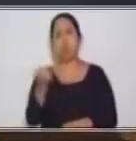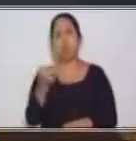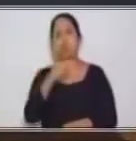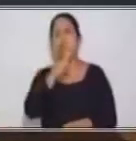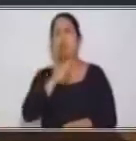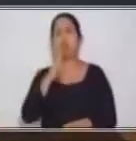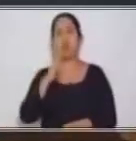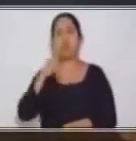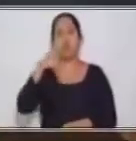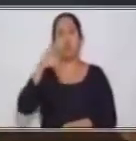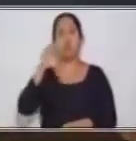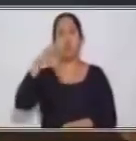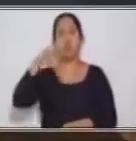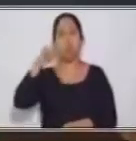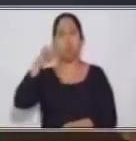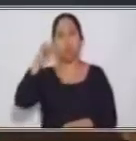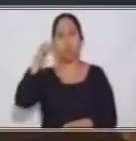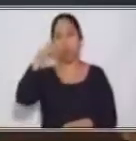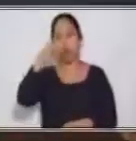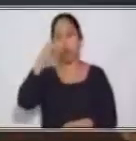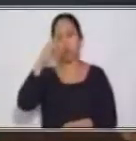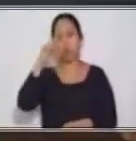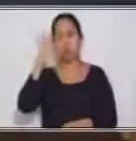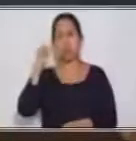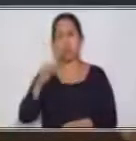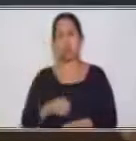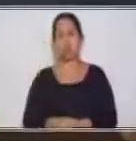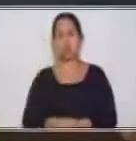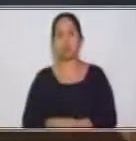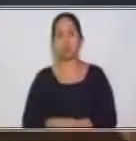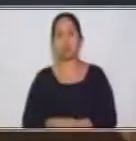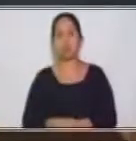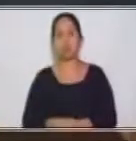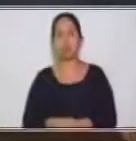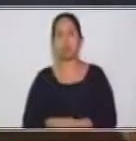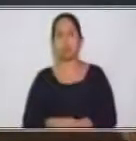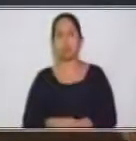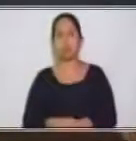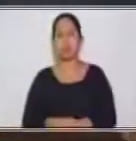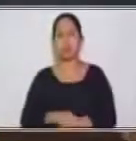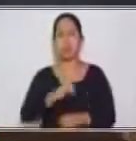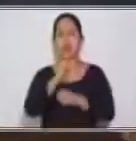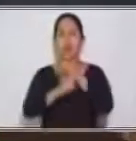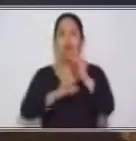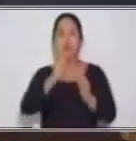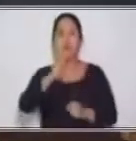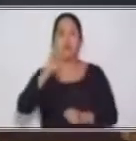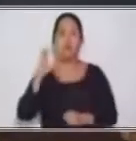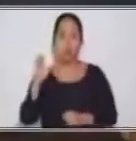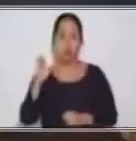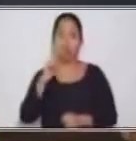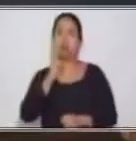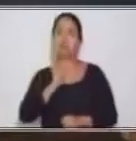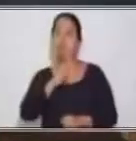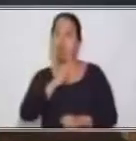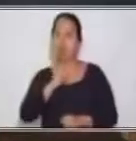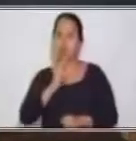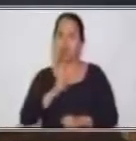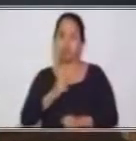aparte del es. El informe fue entregado